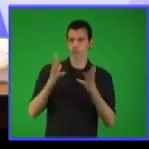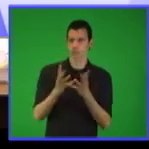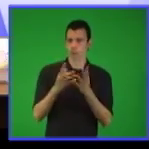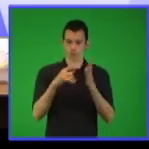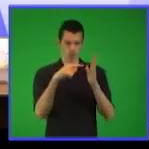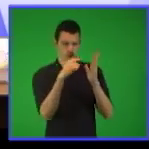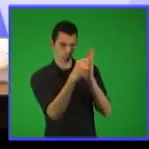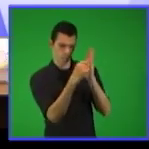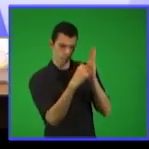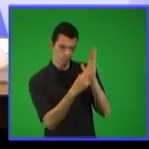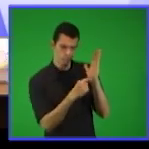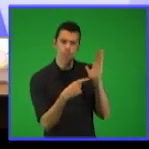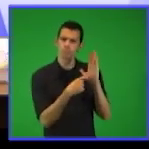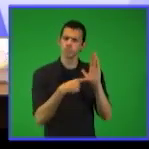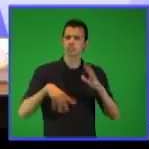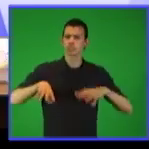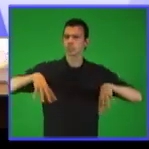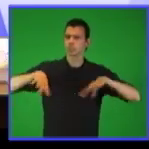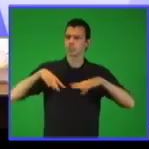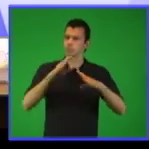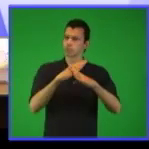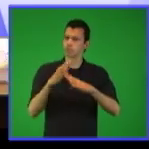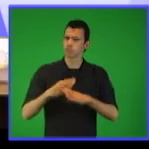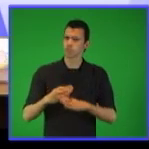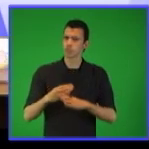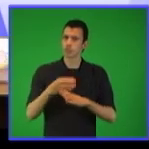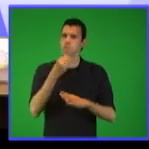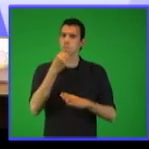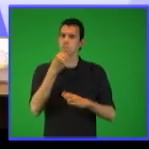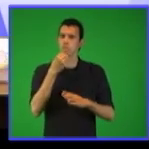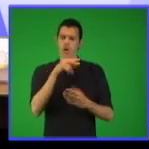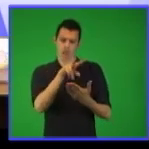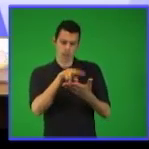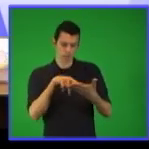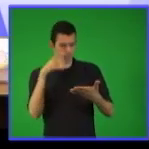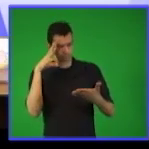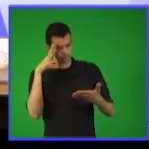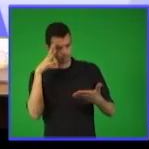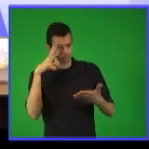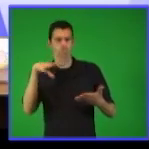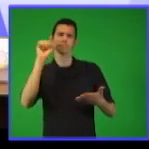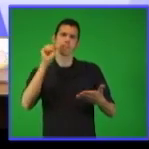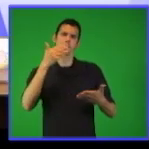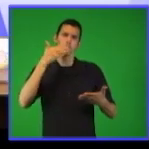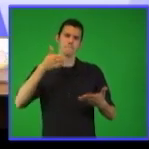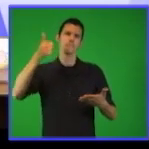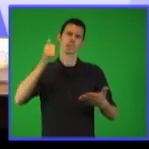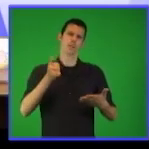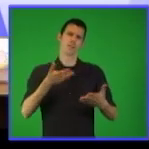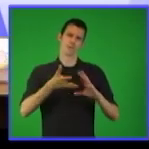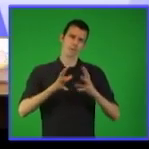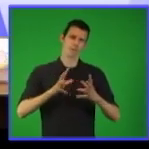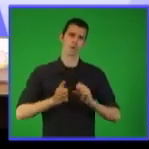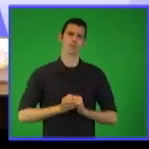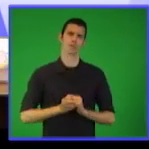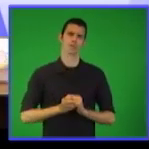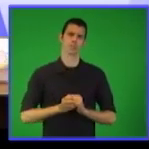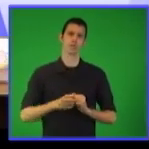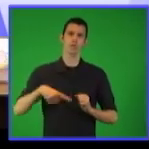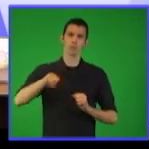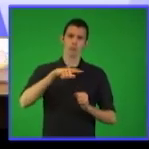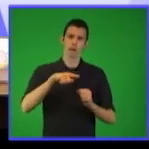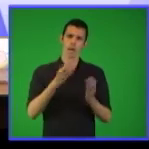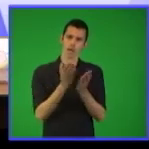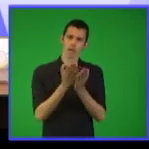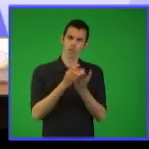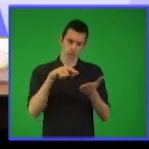texto porque ellos les pueden permitir una mejor comprensión y un mayor éxito cuando ustedes estén